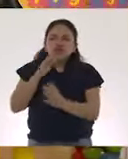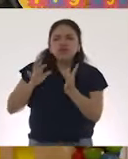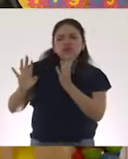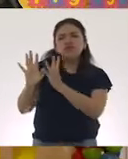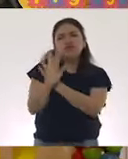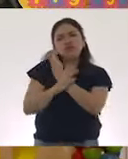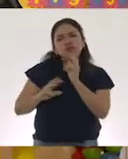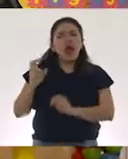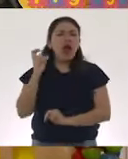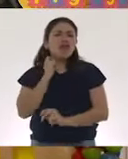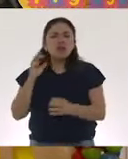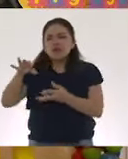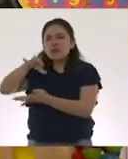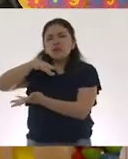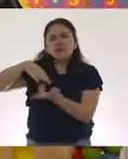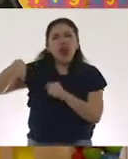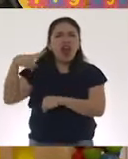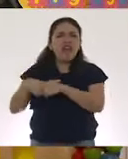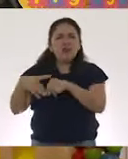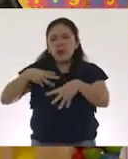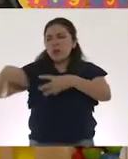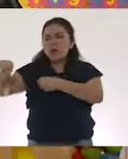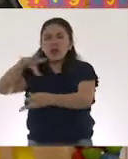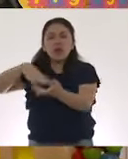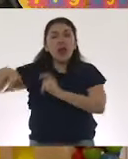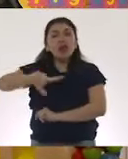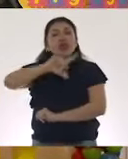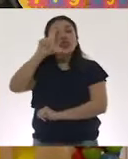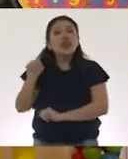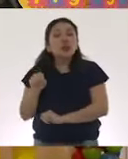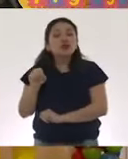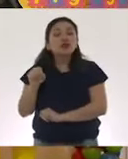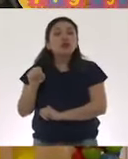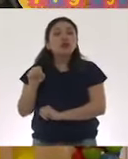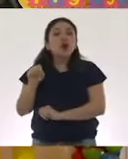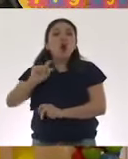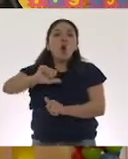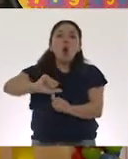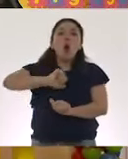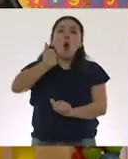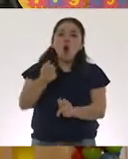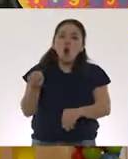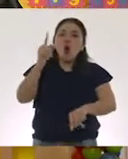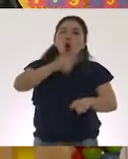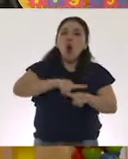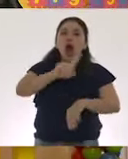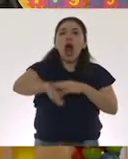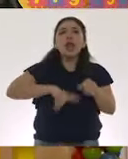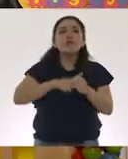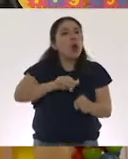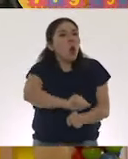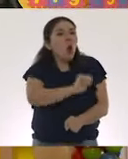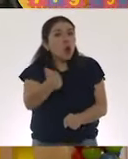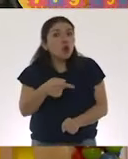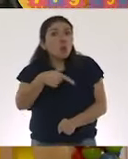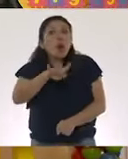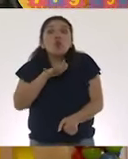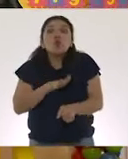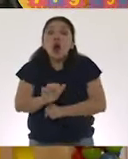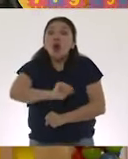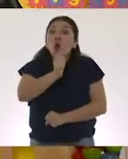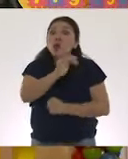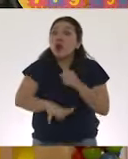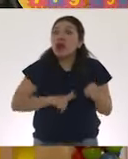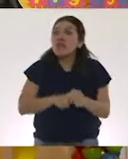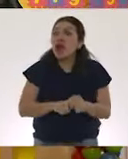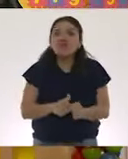entre ellos y después contagiárselo a otro animal. Pero ese otro animal es